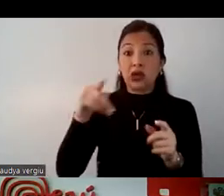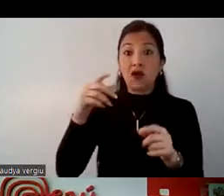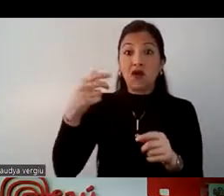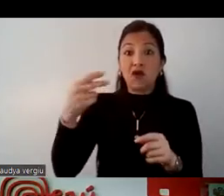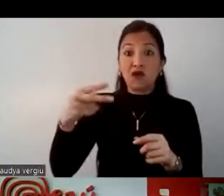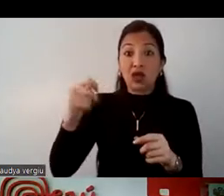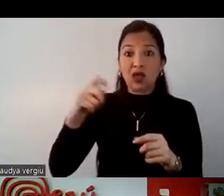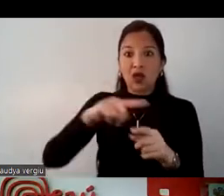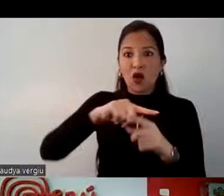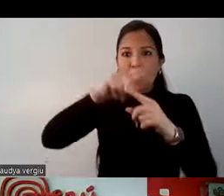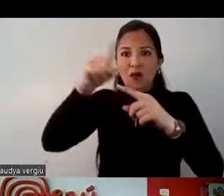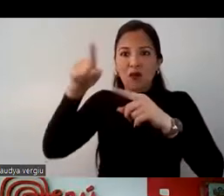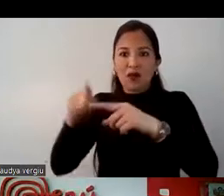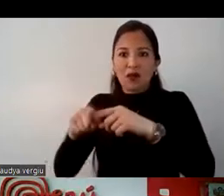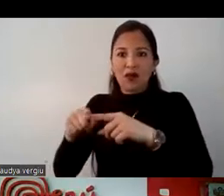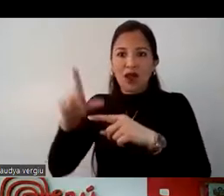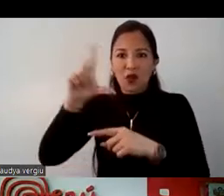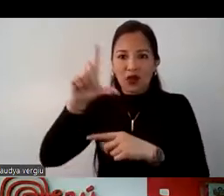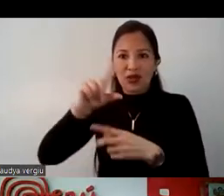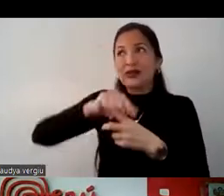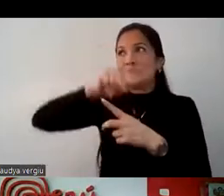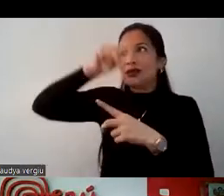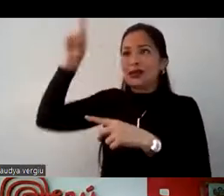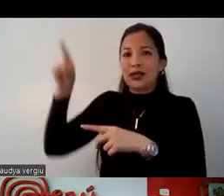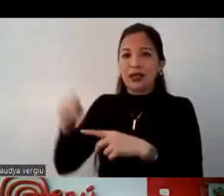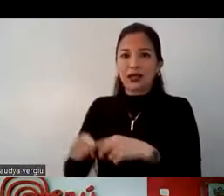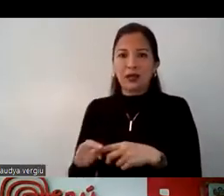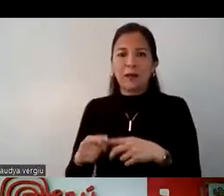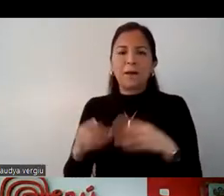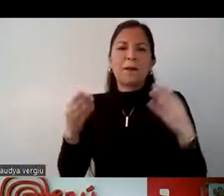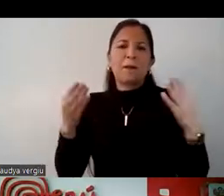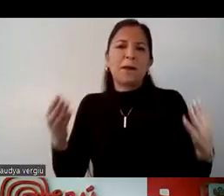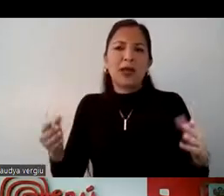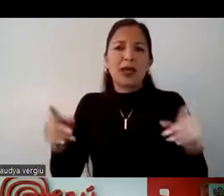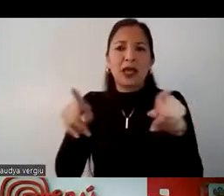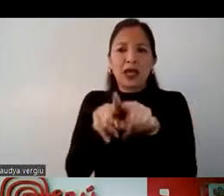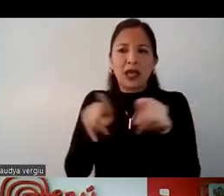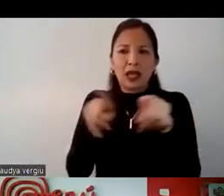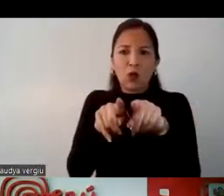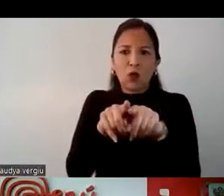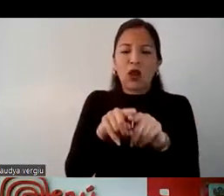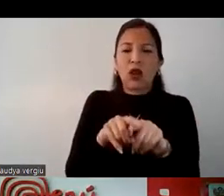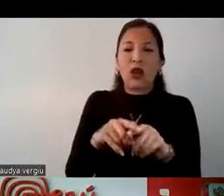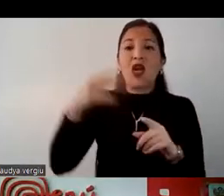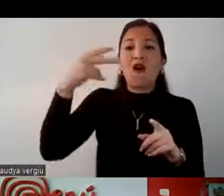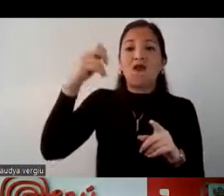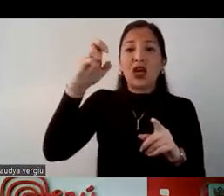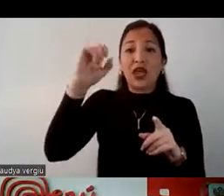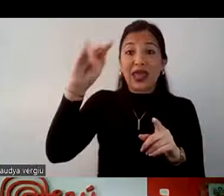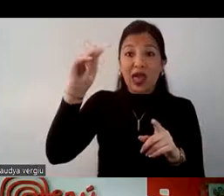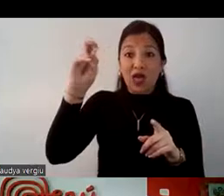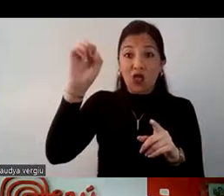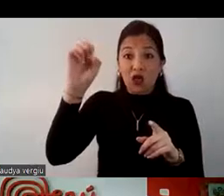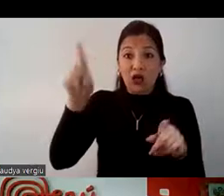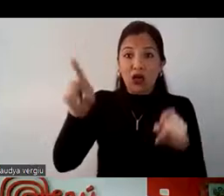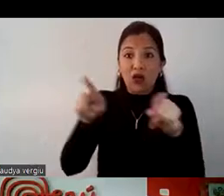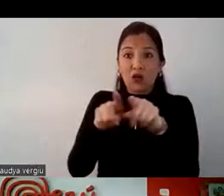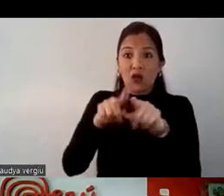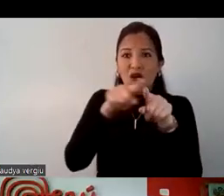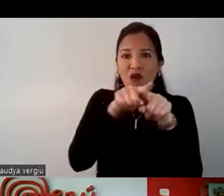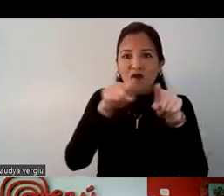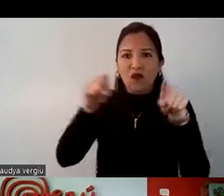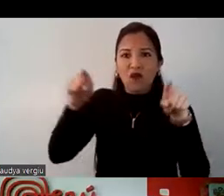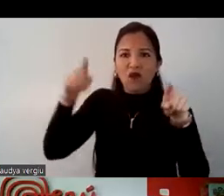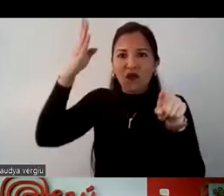lo pasan al lunes siguiente. Cosa que siempre Ecuador, en sus feriados, va a tener un fin de semana